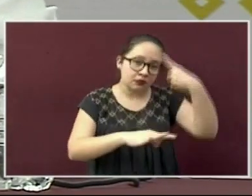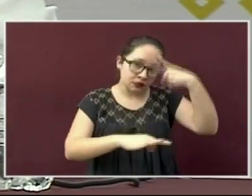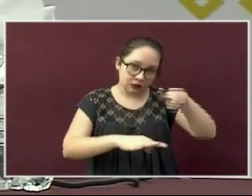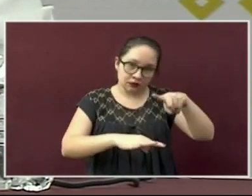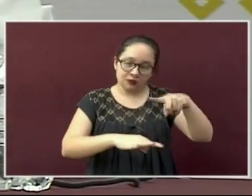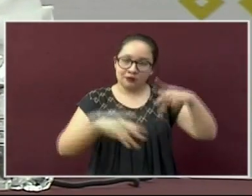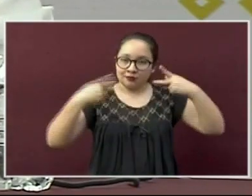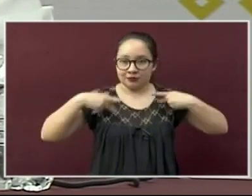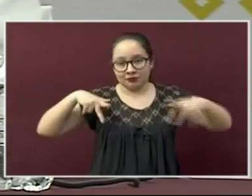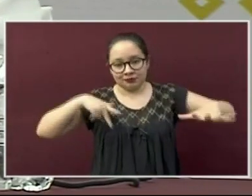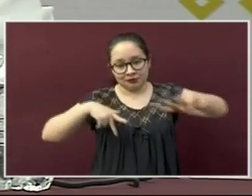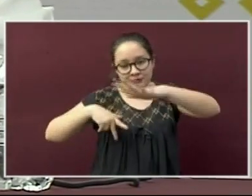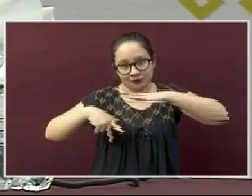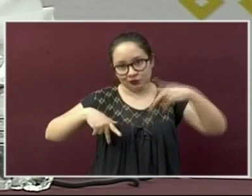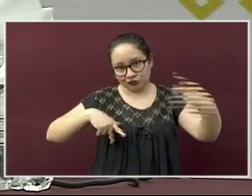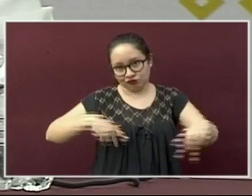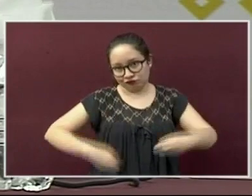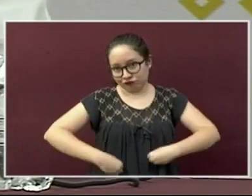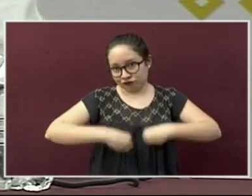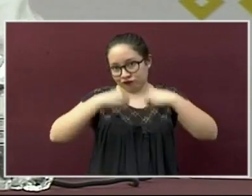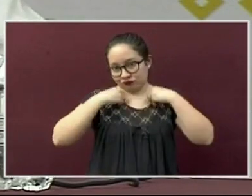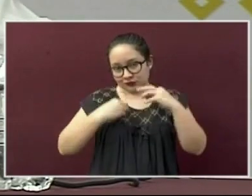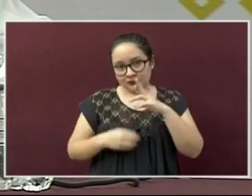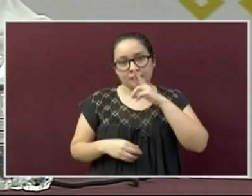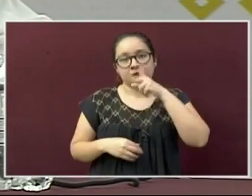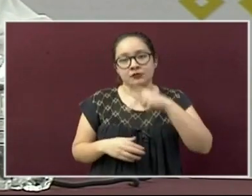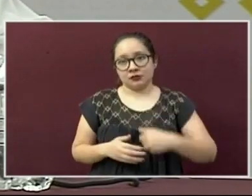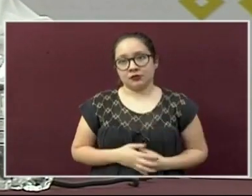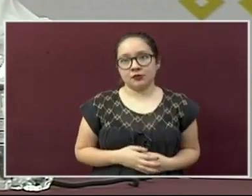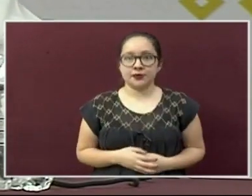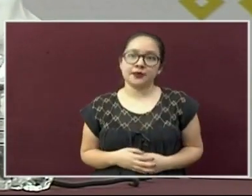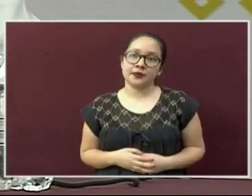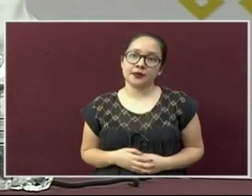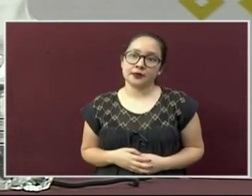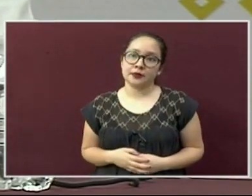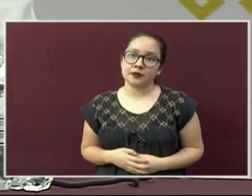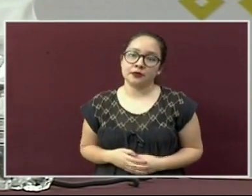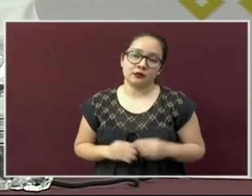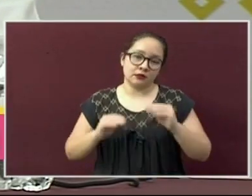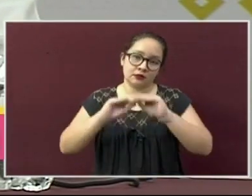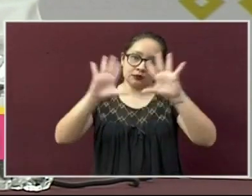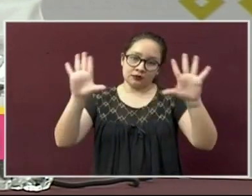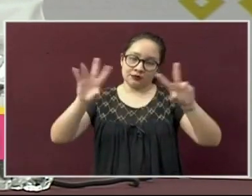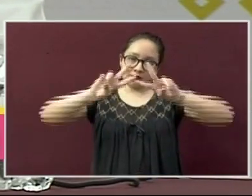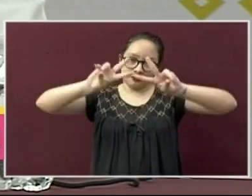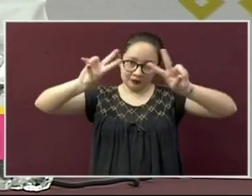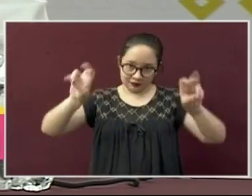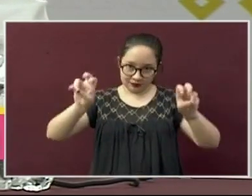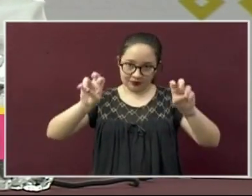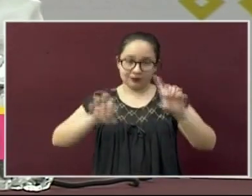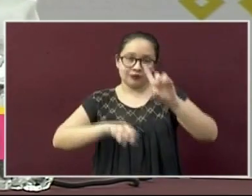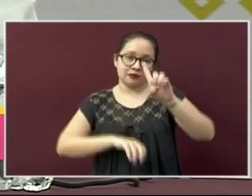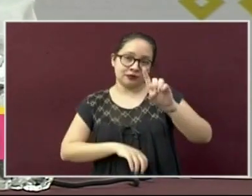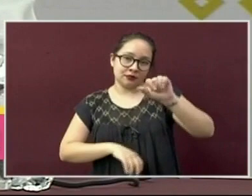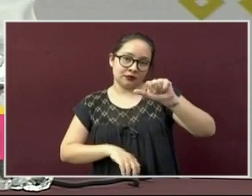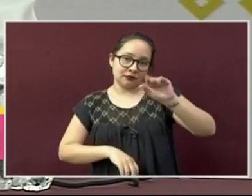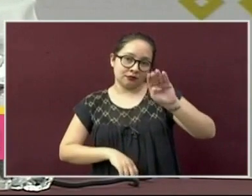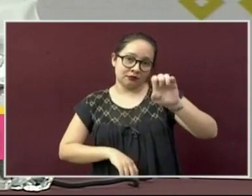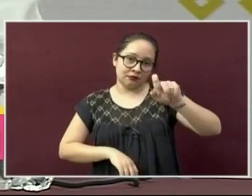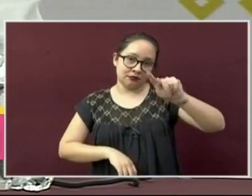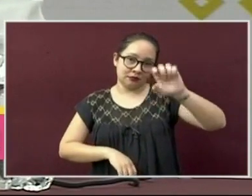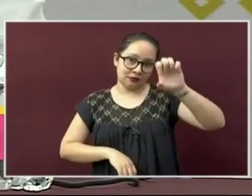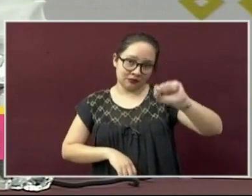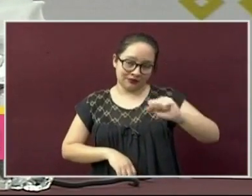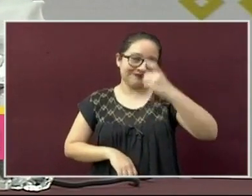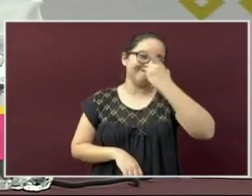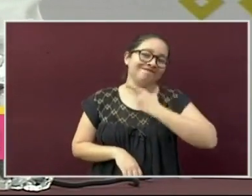la calidad de vida de las personas. Y por supuesto, el tema de diabetes viene a cobrar mayor relevancia